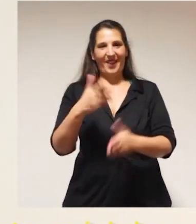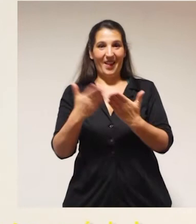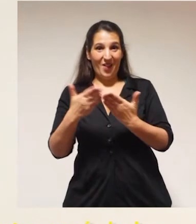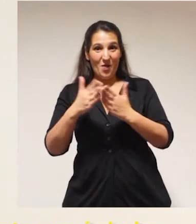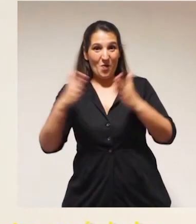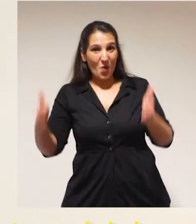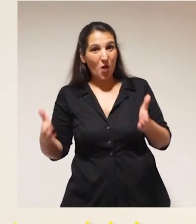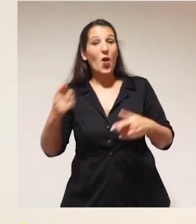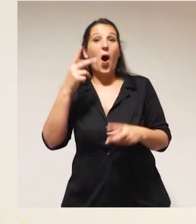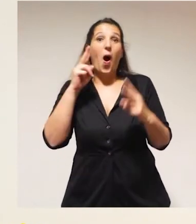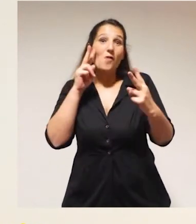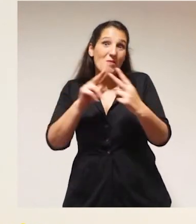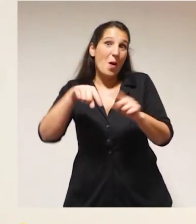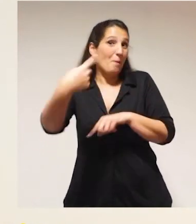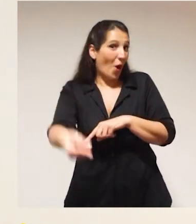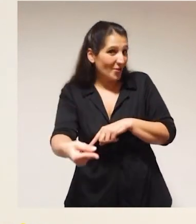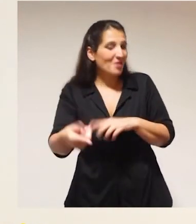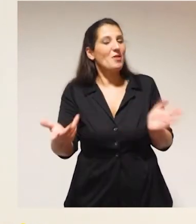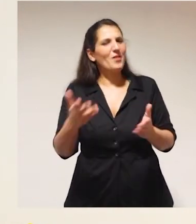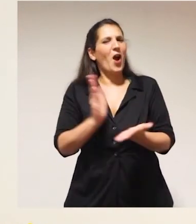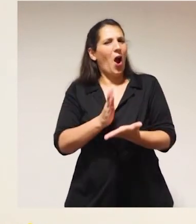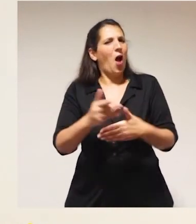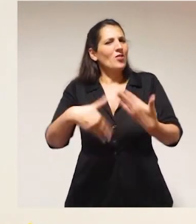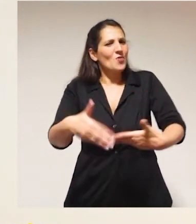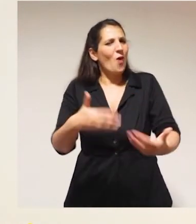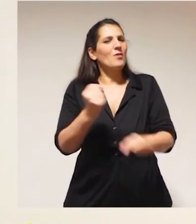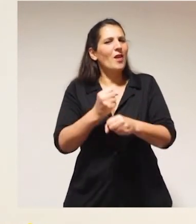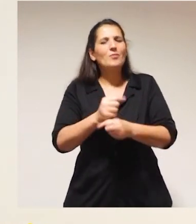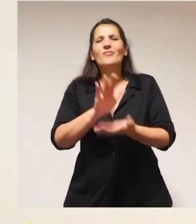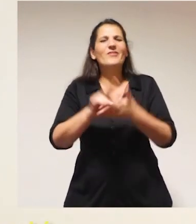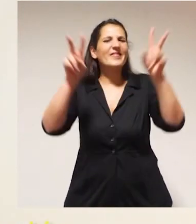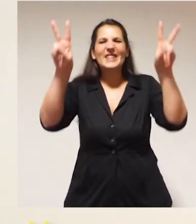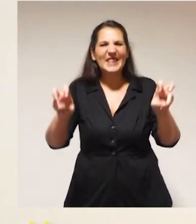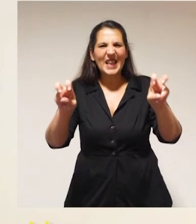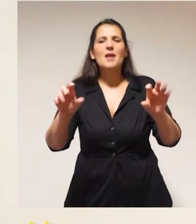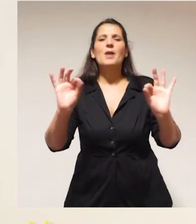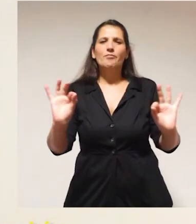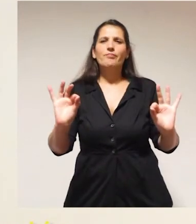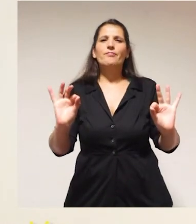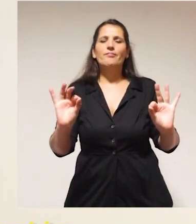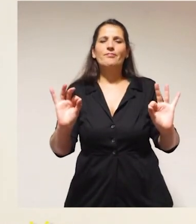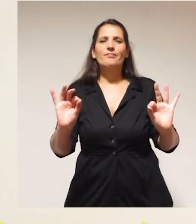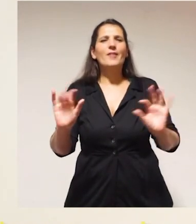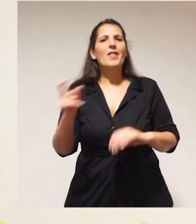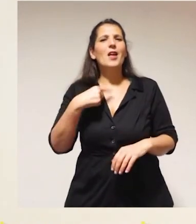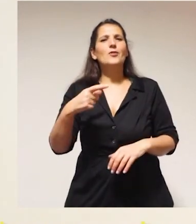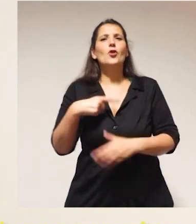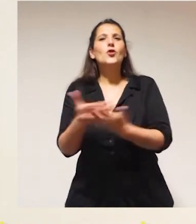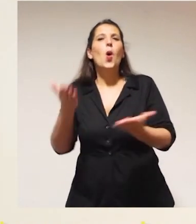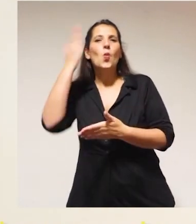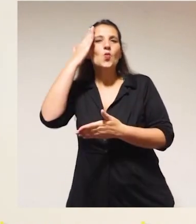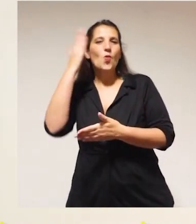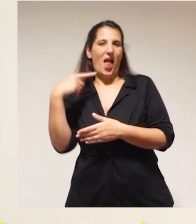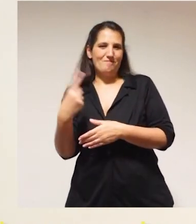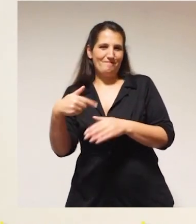participado de este módulo, esperamos verlos en el siguiente y continuaremos específicamente con el abordaje de la discriminación desde su ámbito